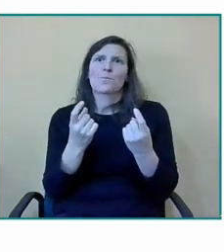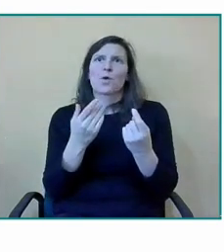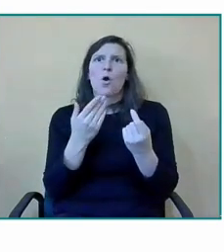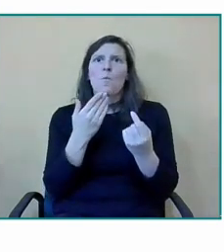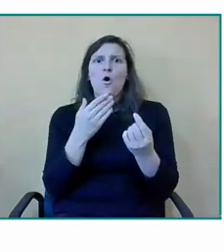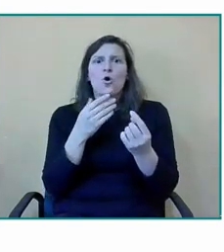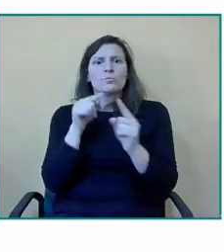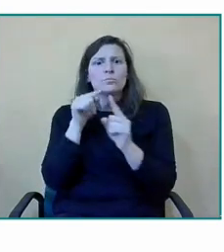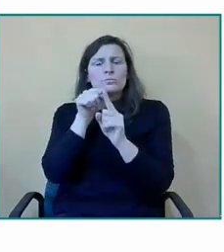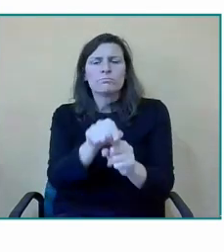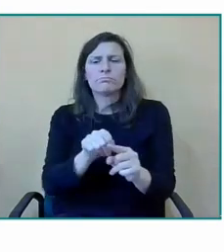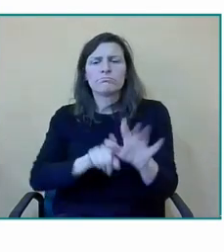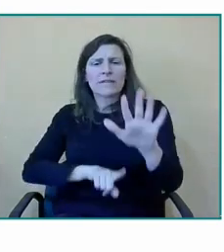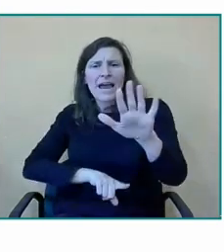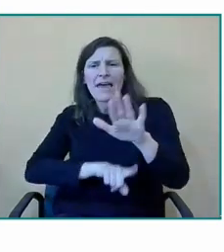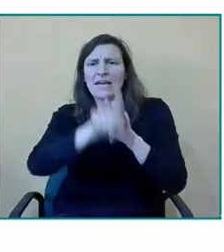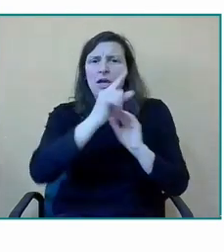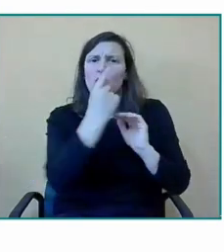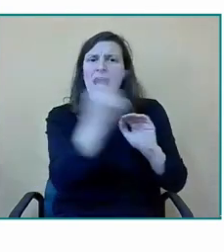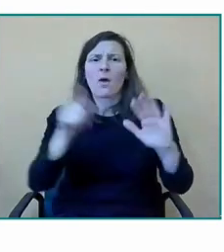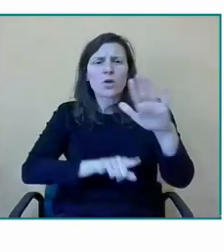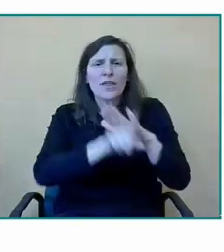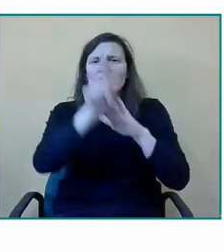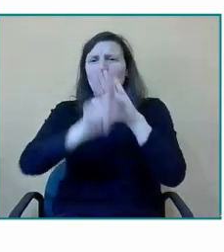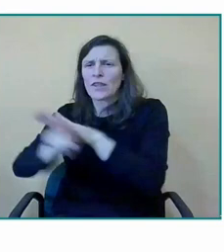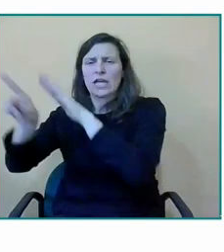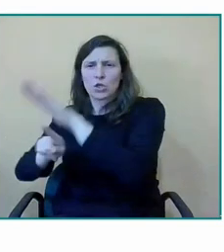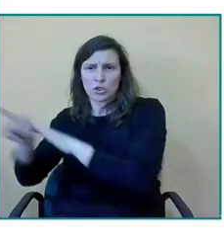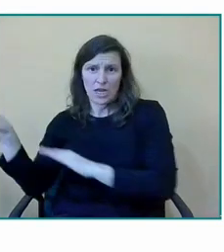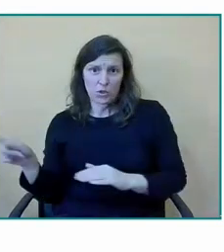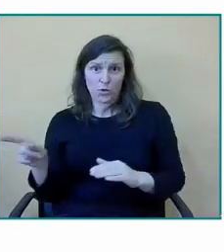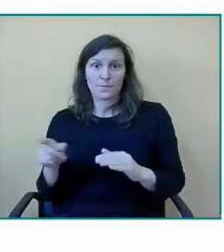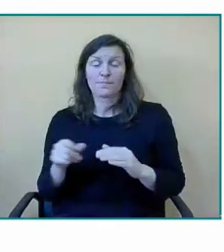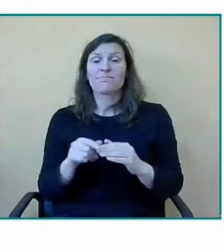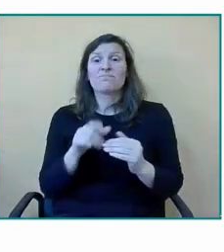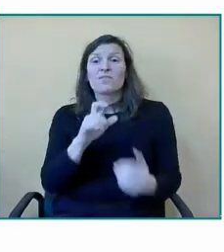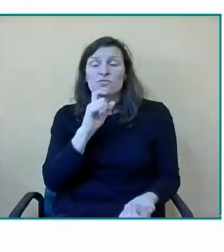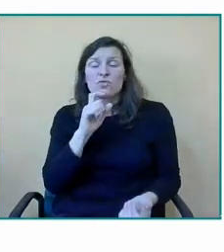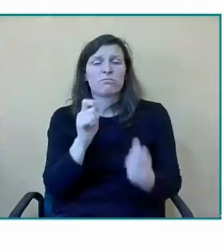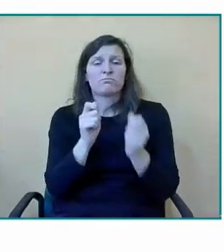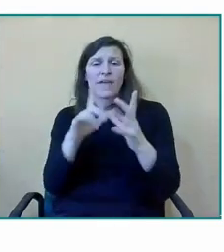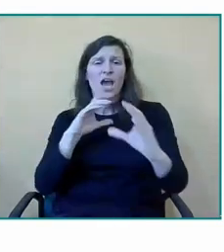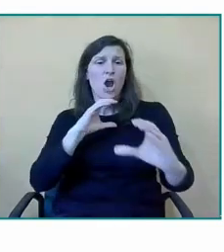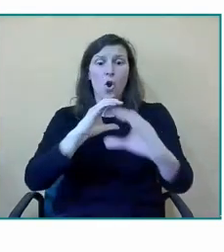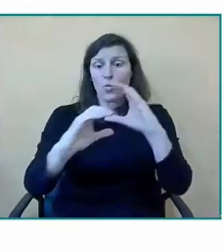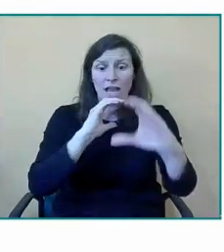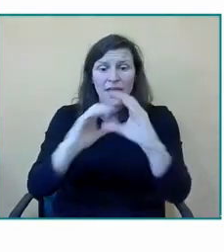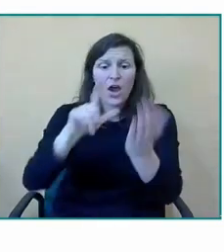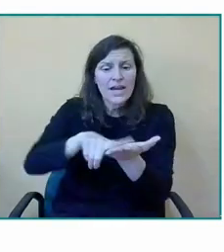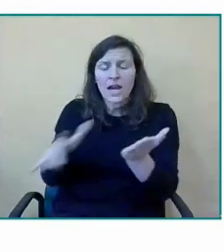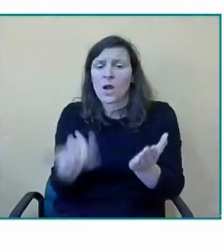desarrollo y eso lo hacemos a través de darle y ofrecerle la oportunidad de que la comunicación y el lenguaje sea